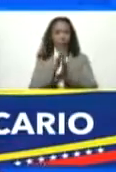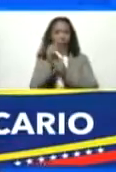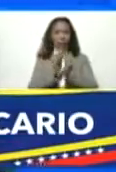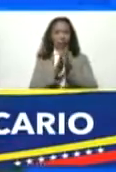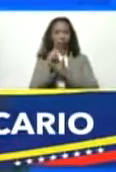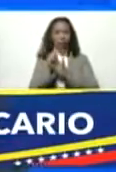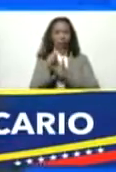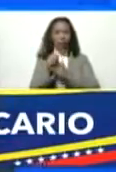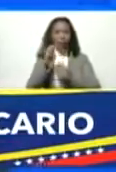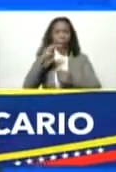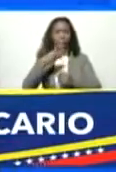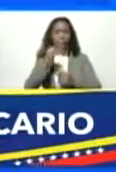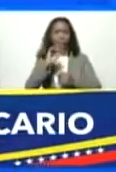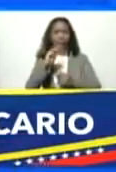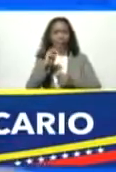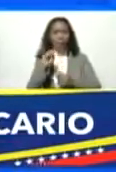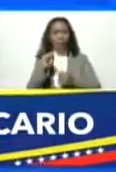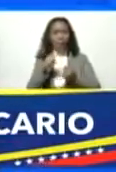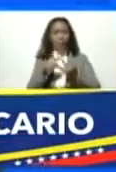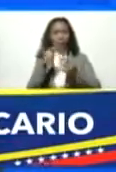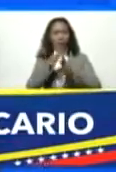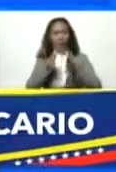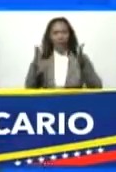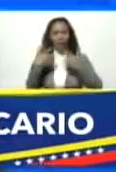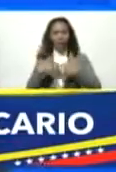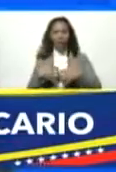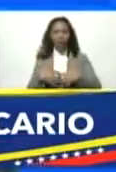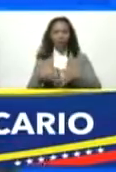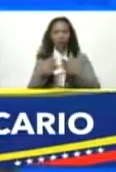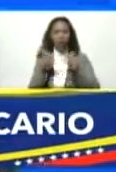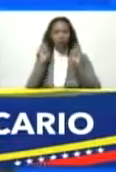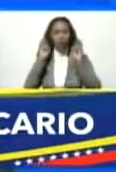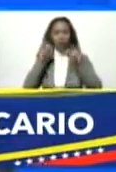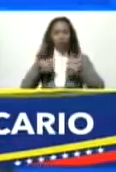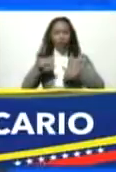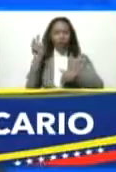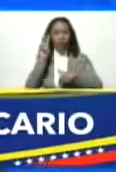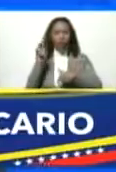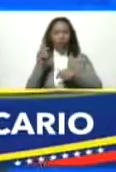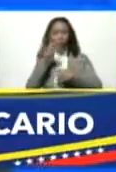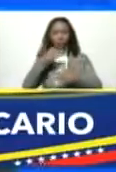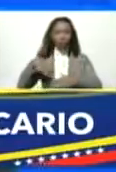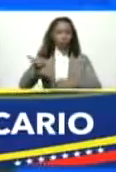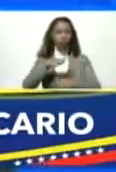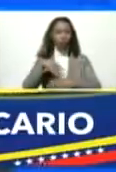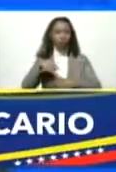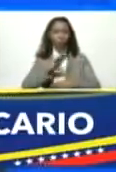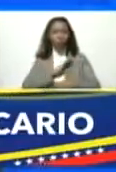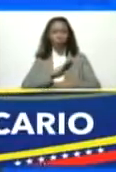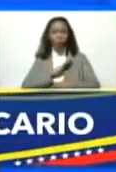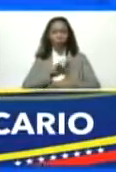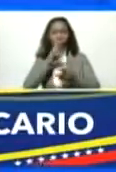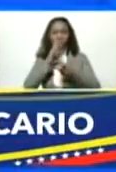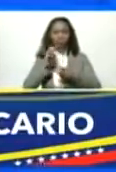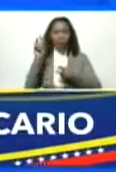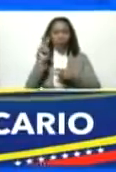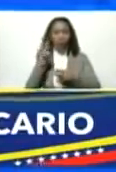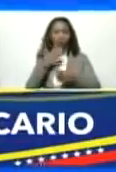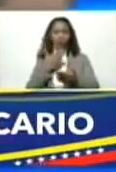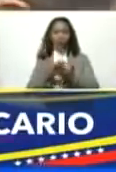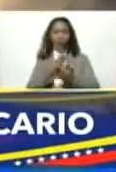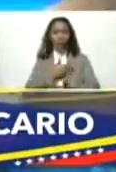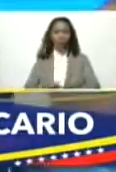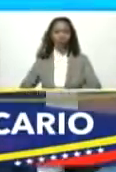pymes grandes empresarios todo el sector el banco de Venezuela es de todo y todos están para el banco de Venezuela gracias presidente